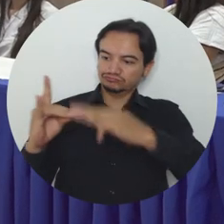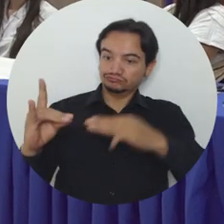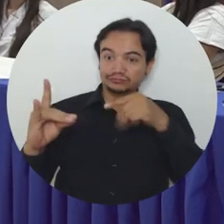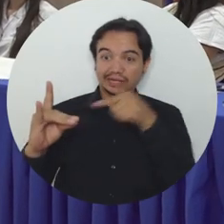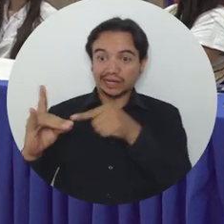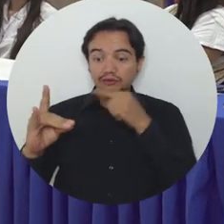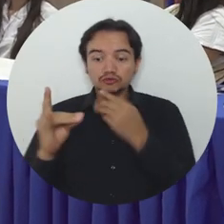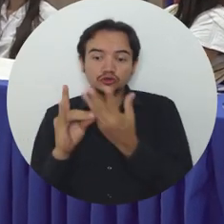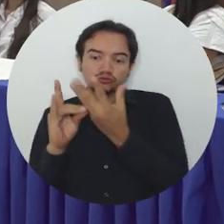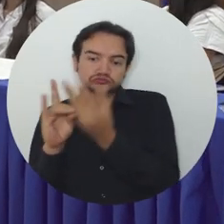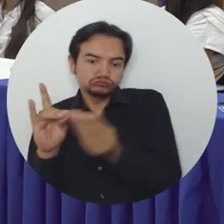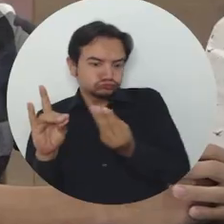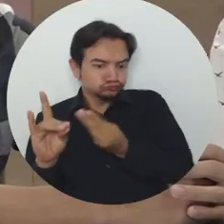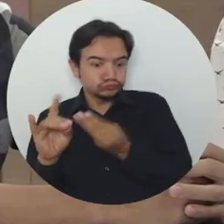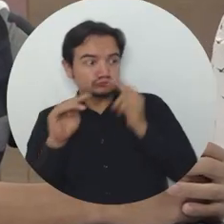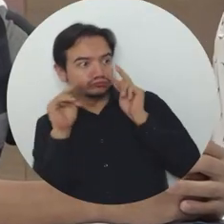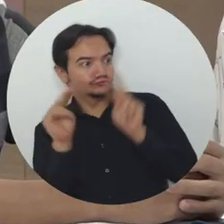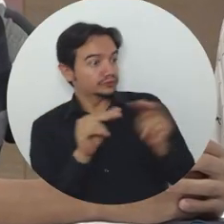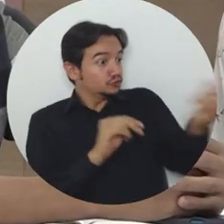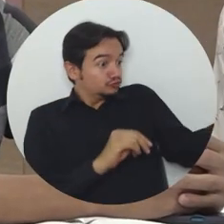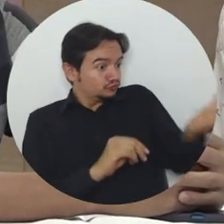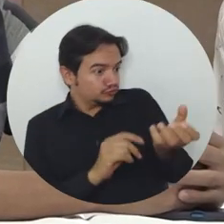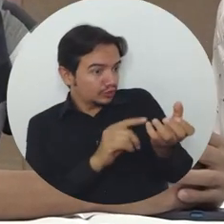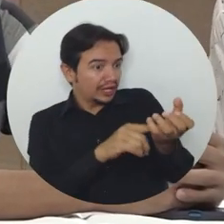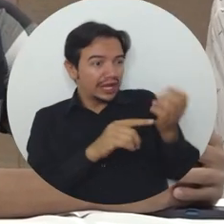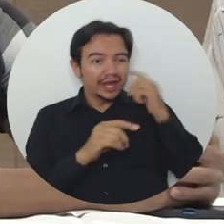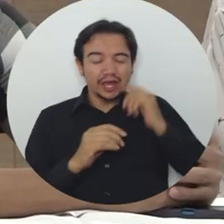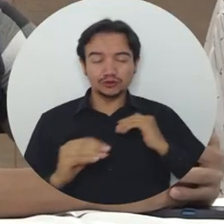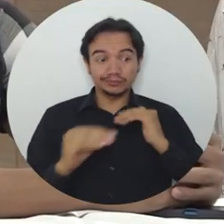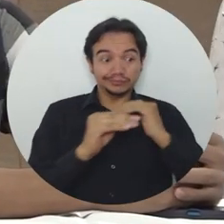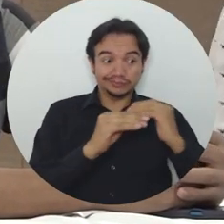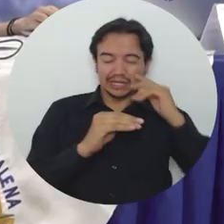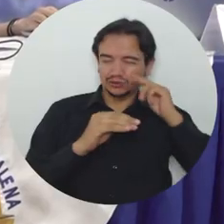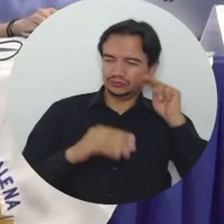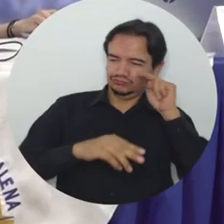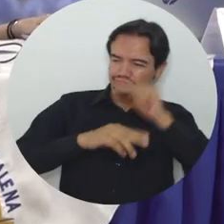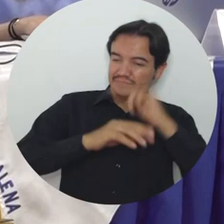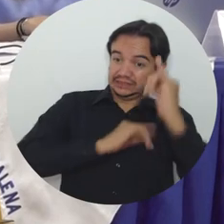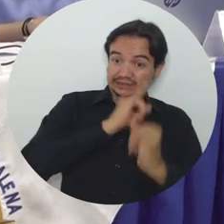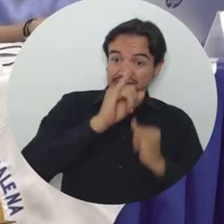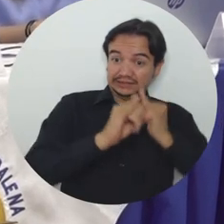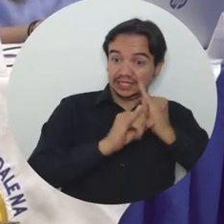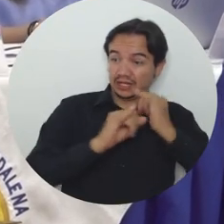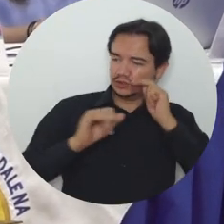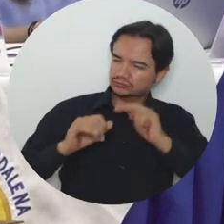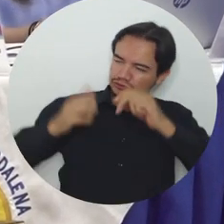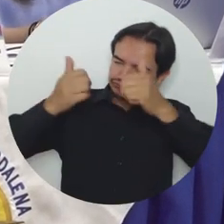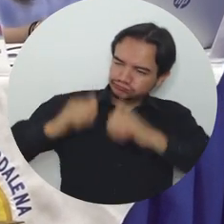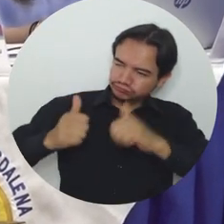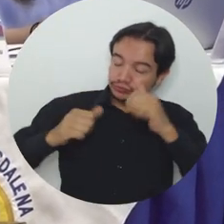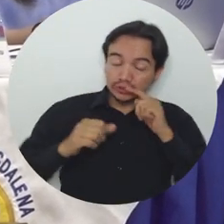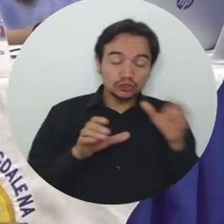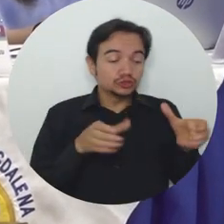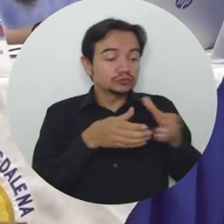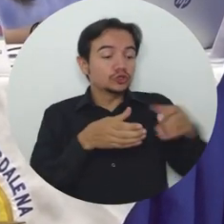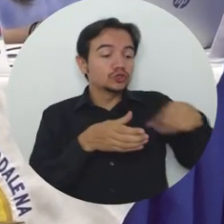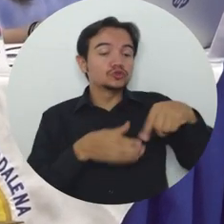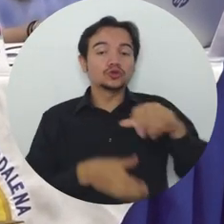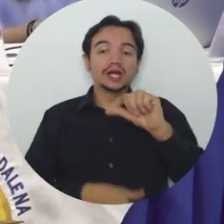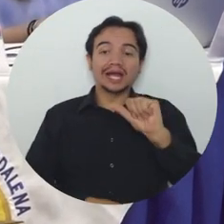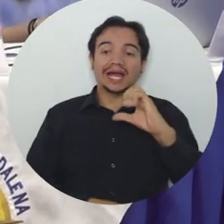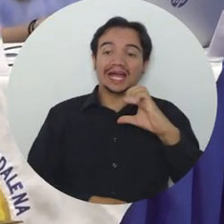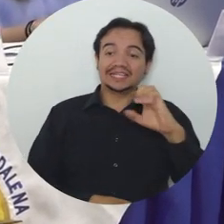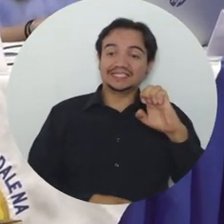Entusiastas y optimistas se mostraron diversos estamentos de Unimagdalena tras la visita de la Comisión de Pares Internacionales del